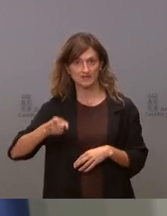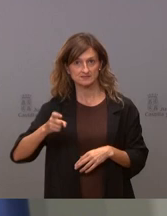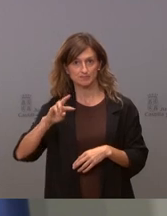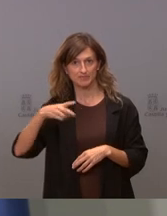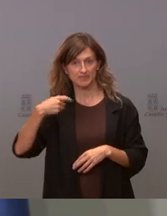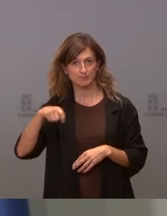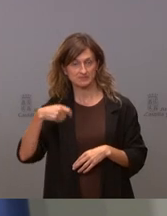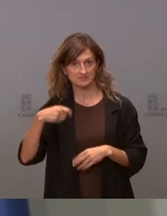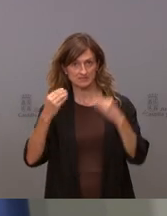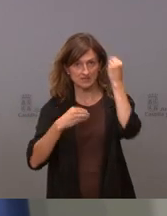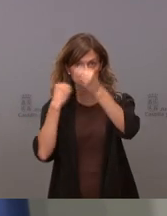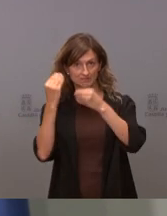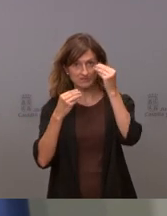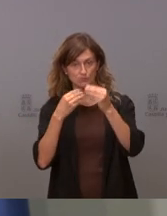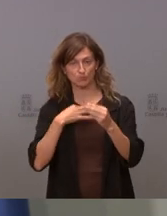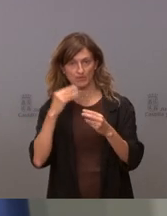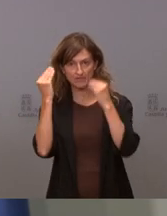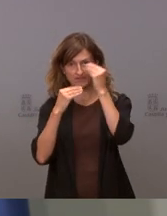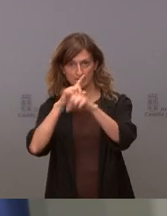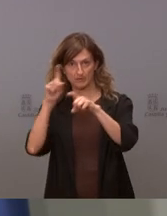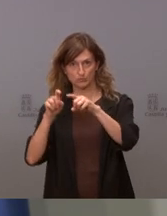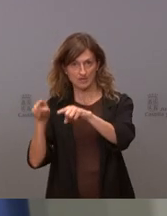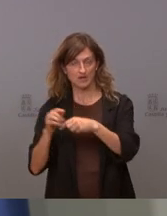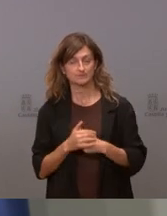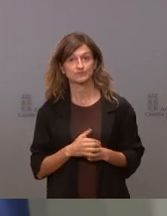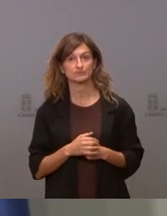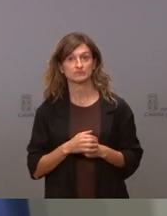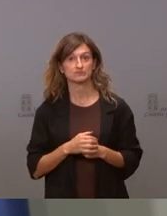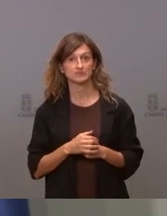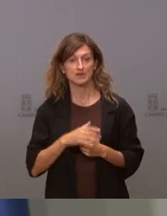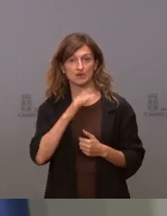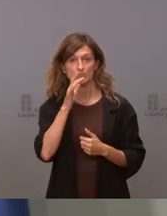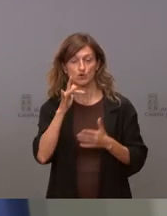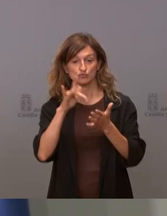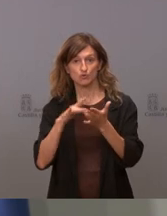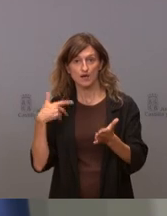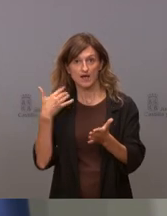podría hacerse es que hemos llegado hasta aquí